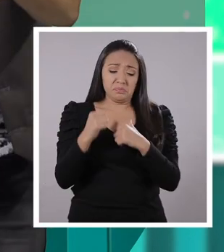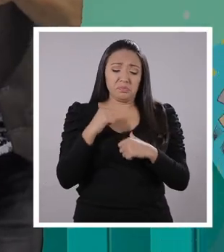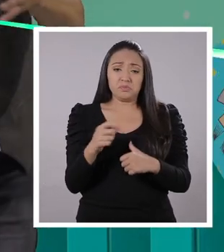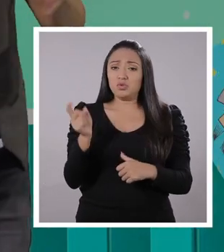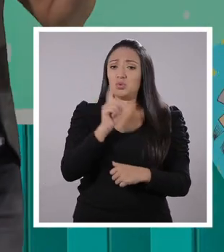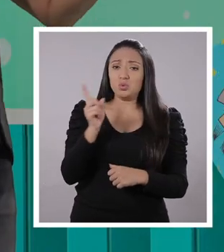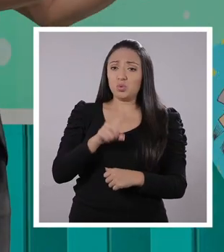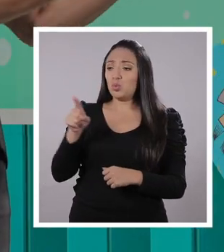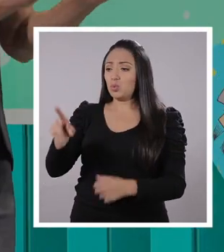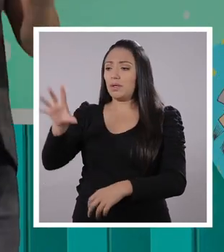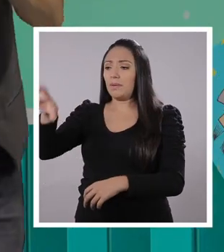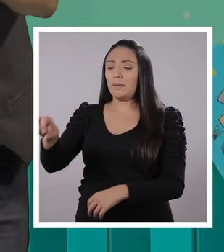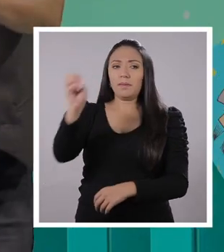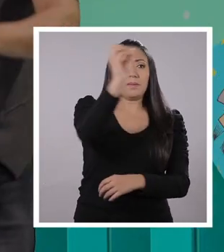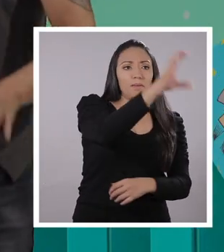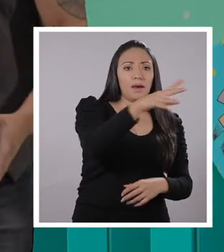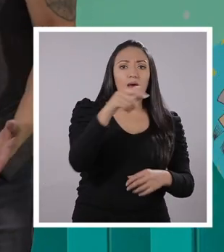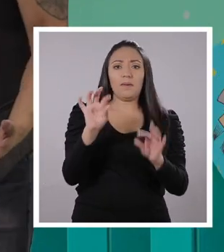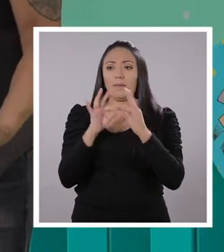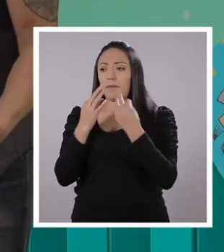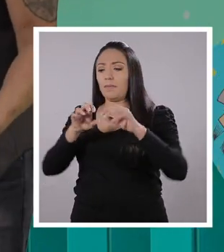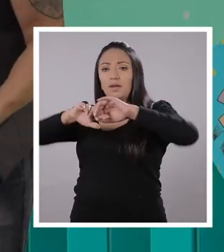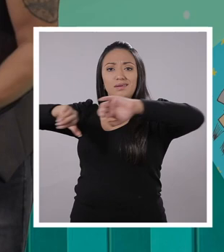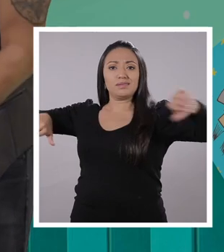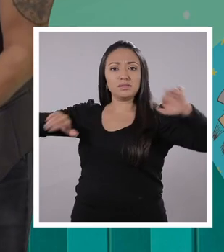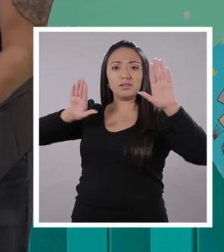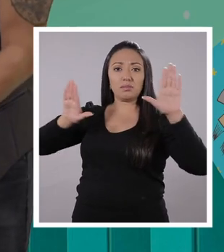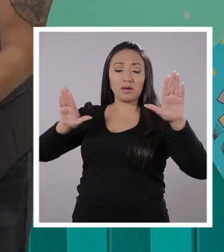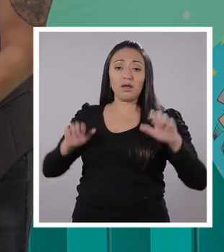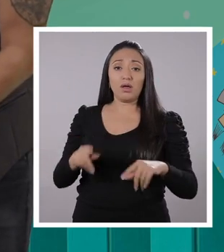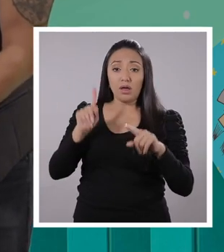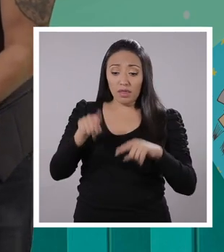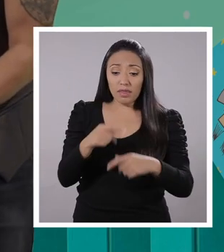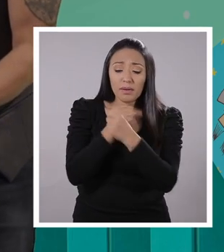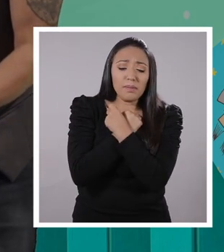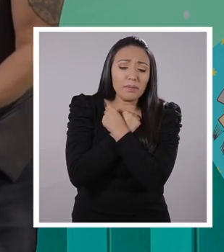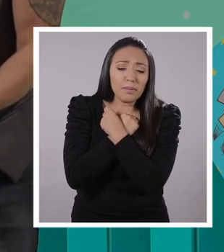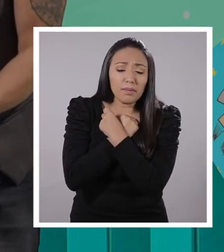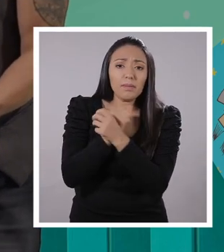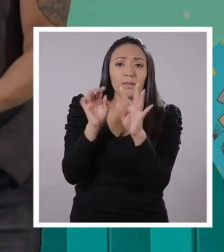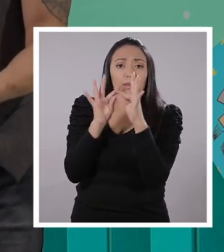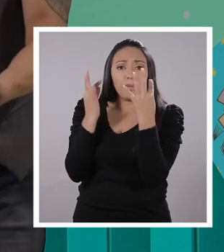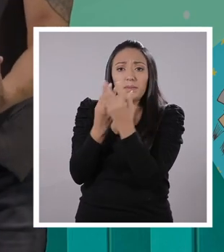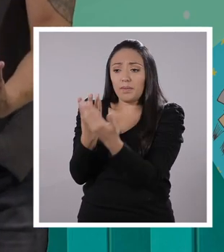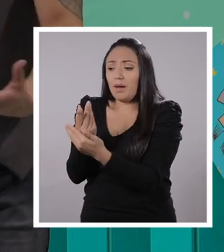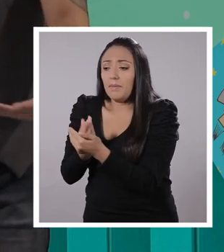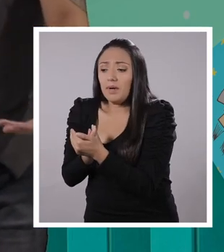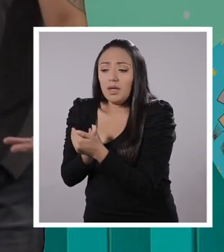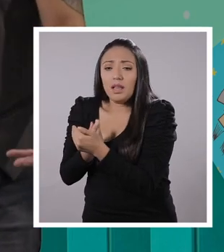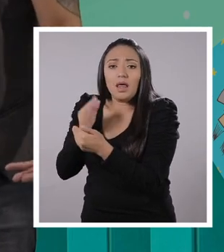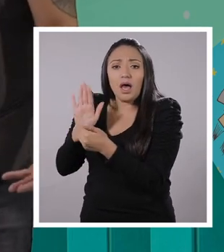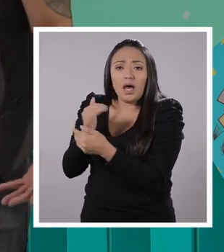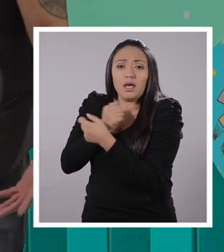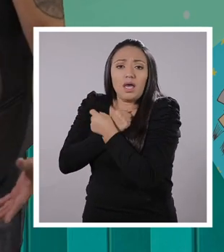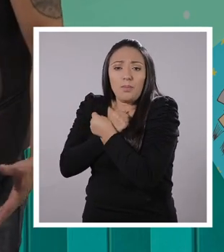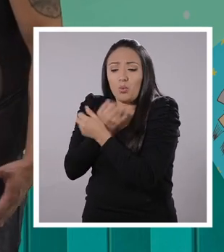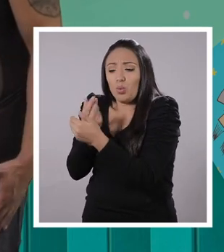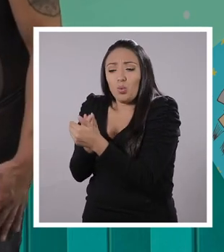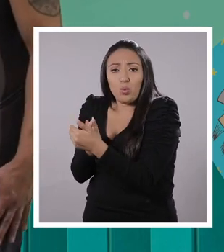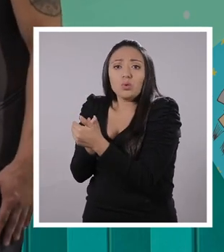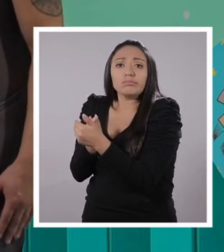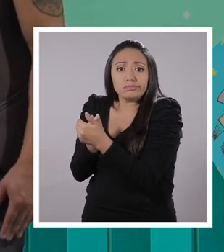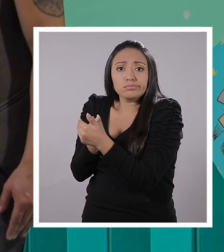no, usted se va por acá y allá a su familia. Uno tiene que estar al lado de su familia porque ahí tiene el cariño, el amor verdadero.